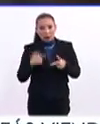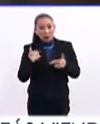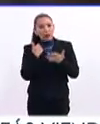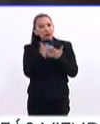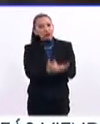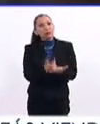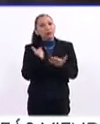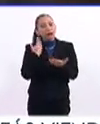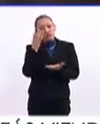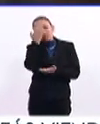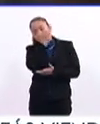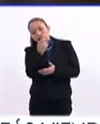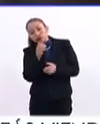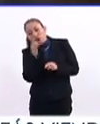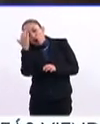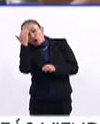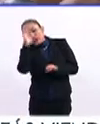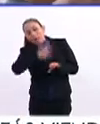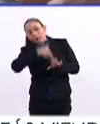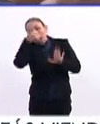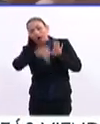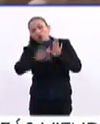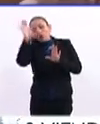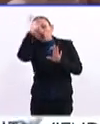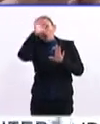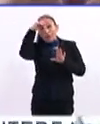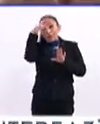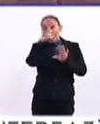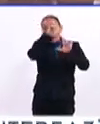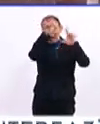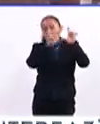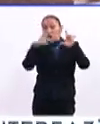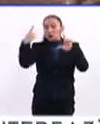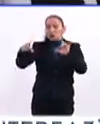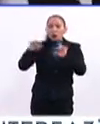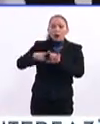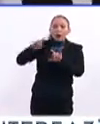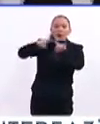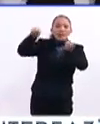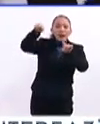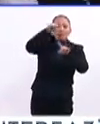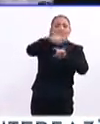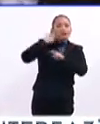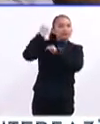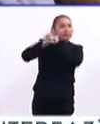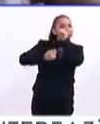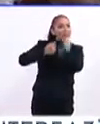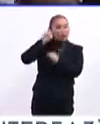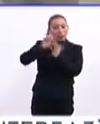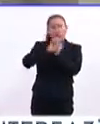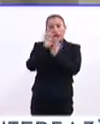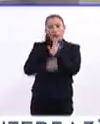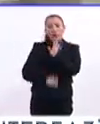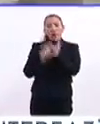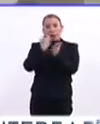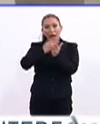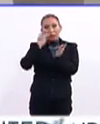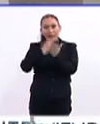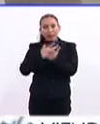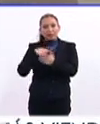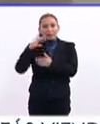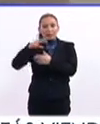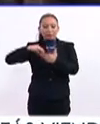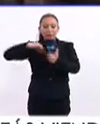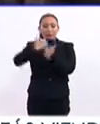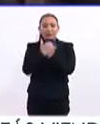permitiendo que exploren y conozcan más sobre las culturas mexicanas y su papel en diversas tradiciones, como la platería y la